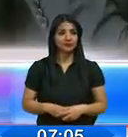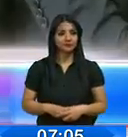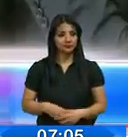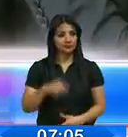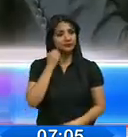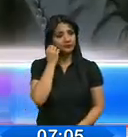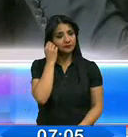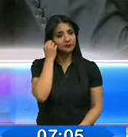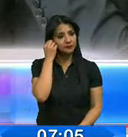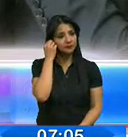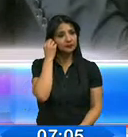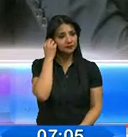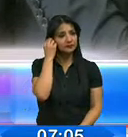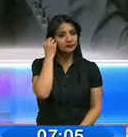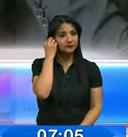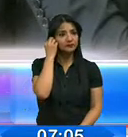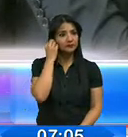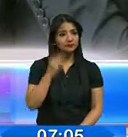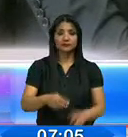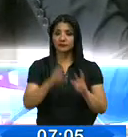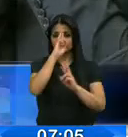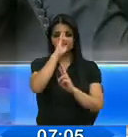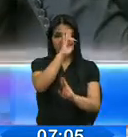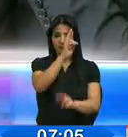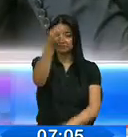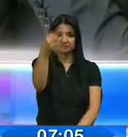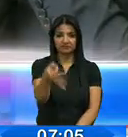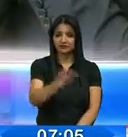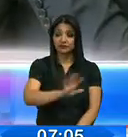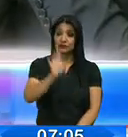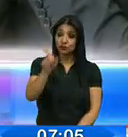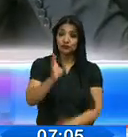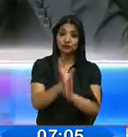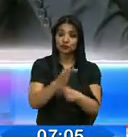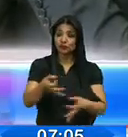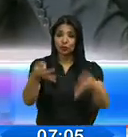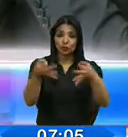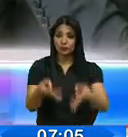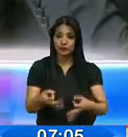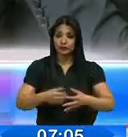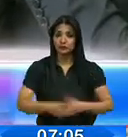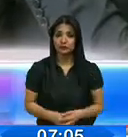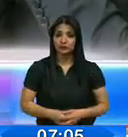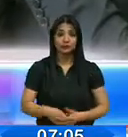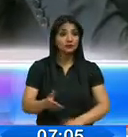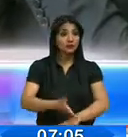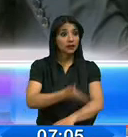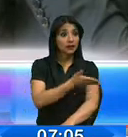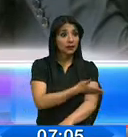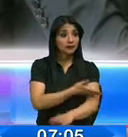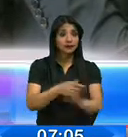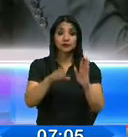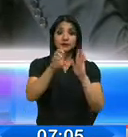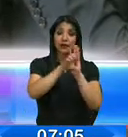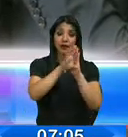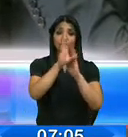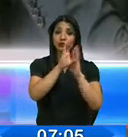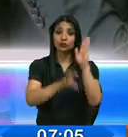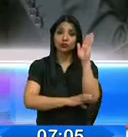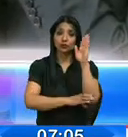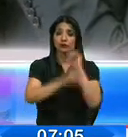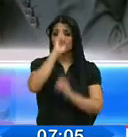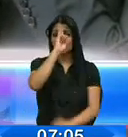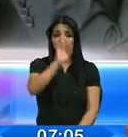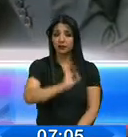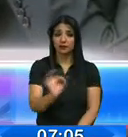ha incumplido claramente con sus funciones de acuerdo a lo determinado en la constitución y de